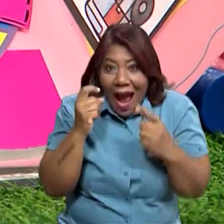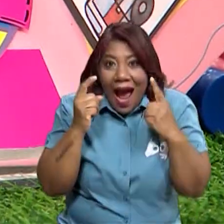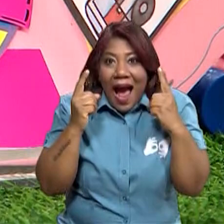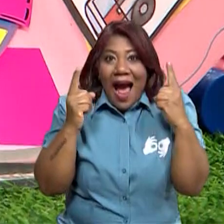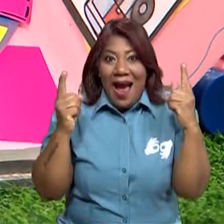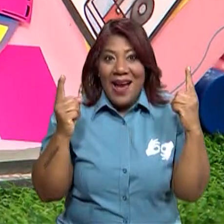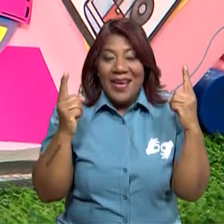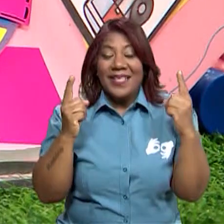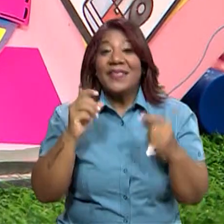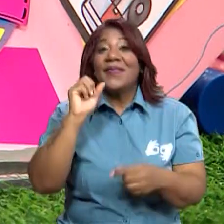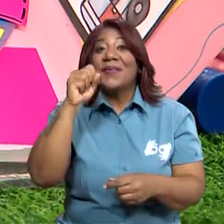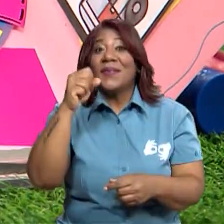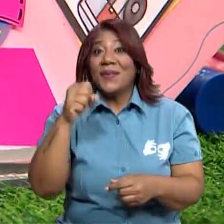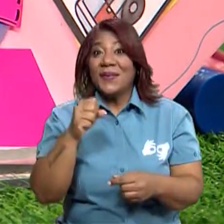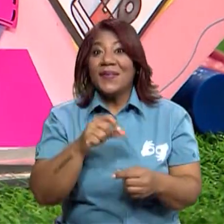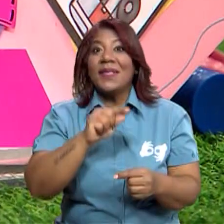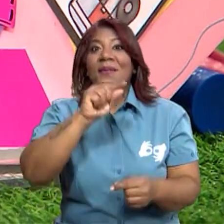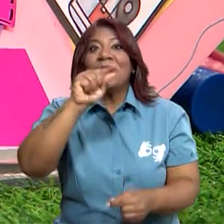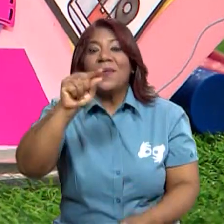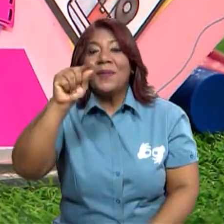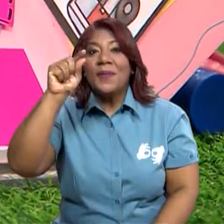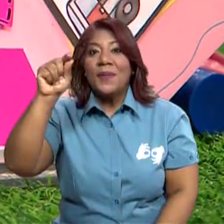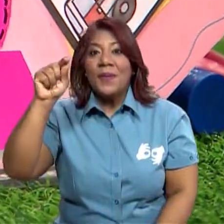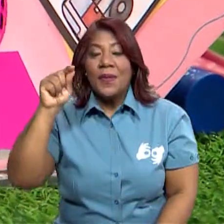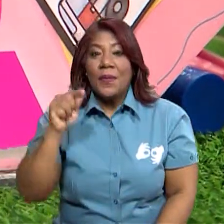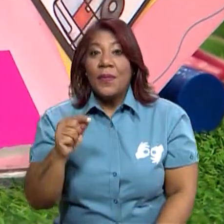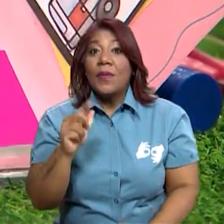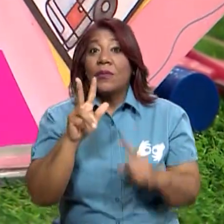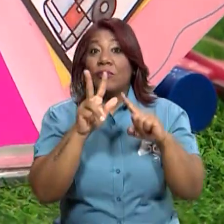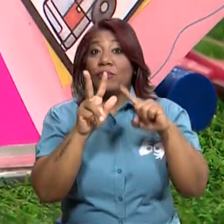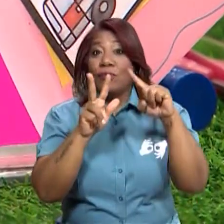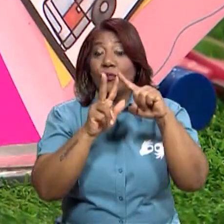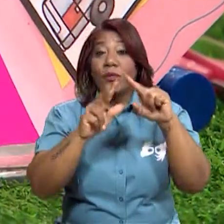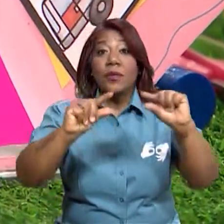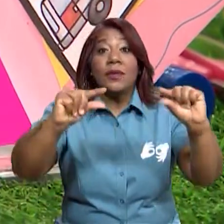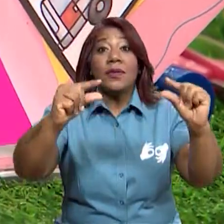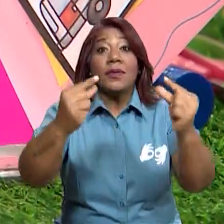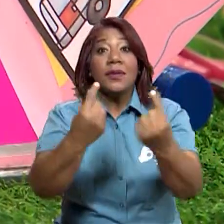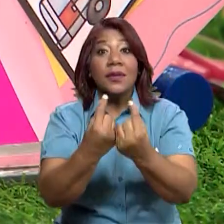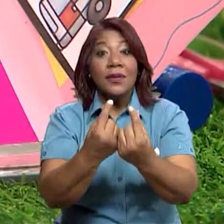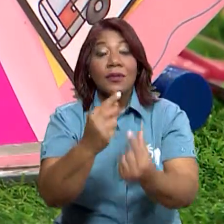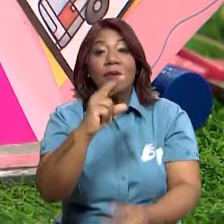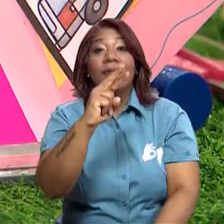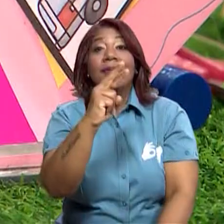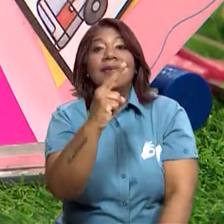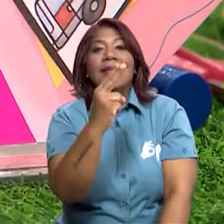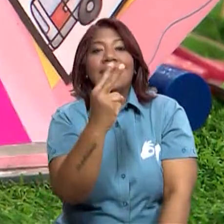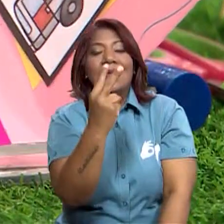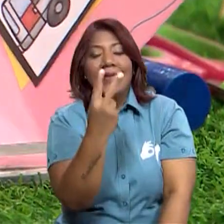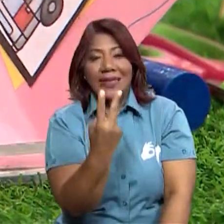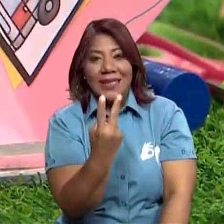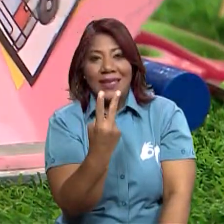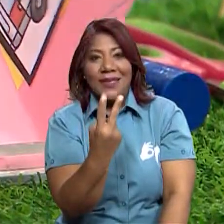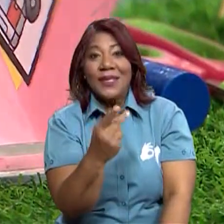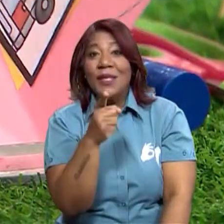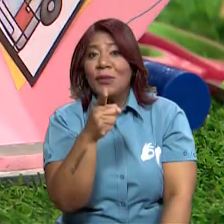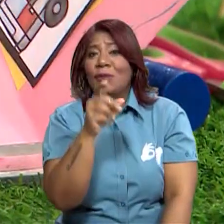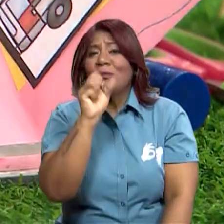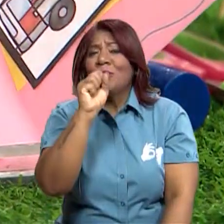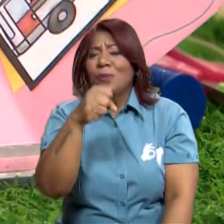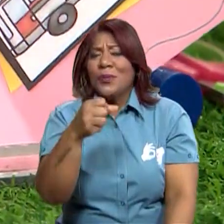y también la industria. Esto también lo puedes realizar tú. Te invito a que lo hagas.